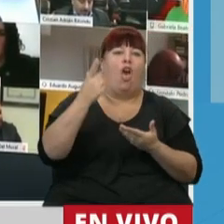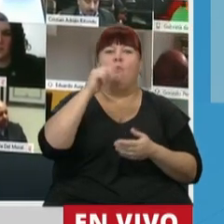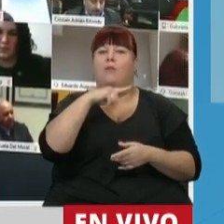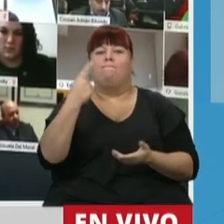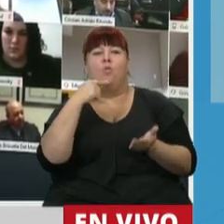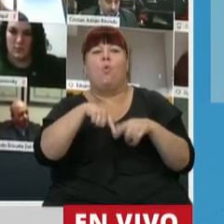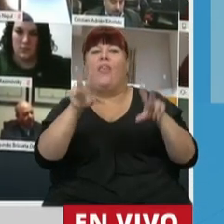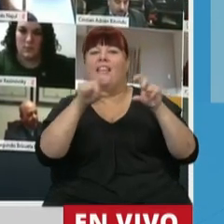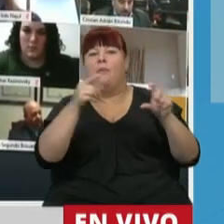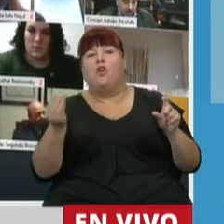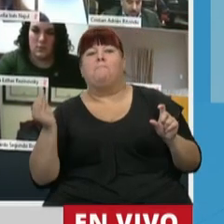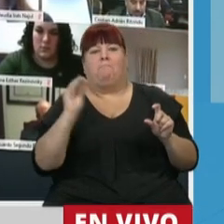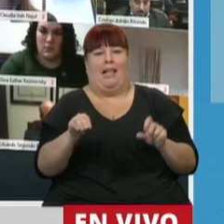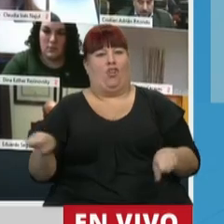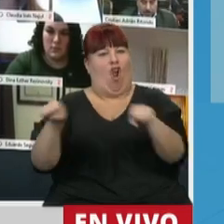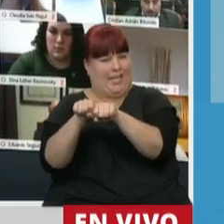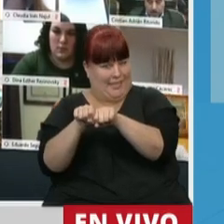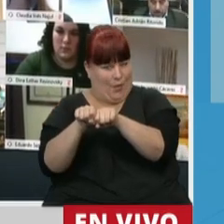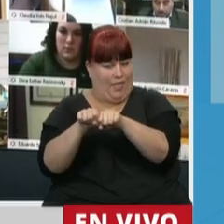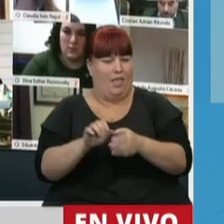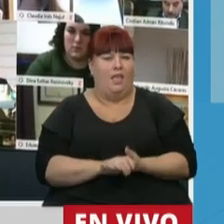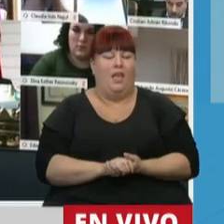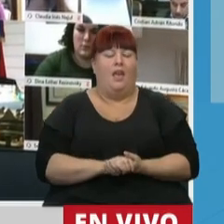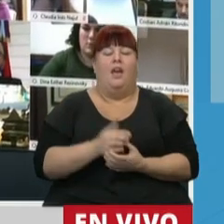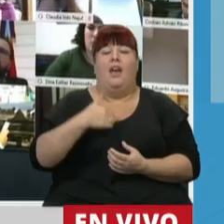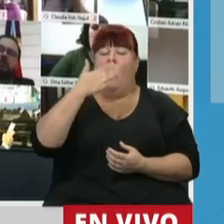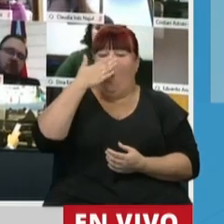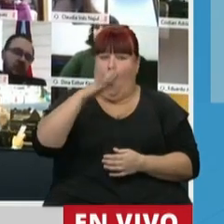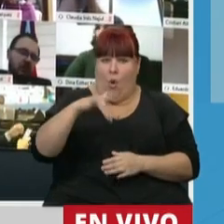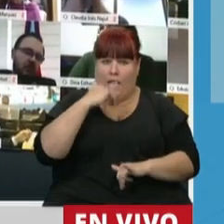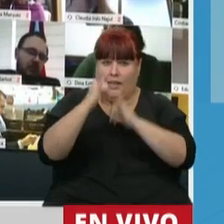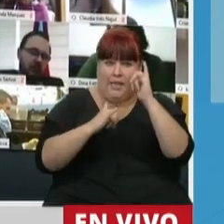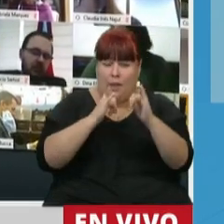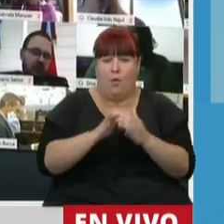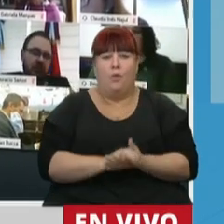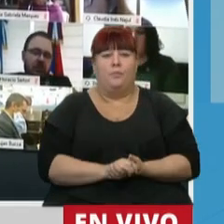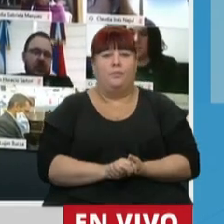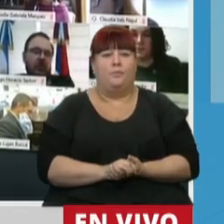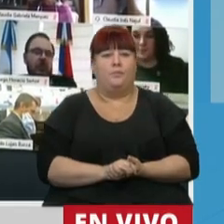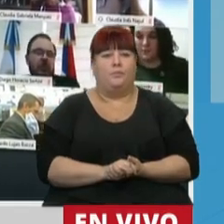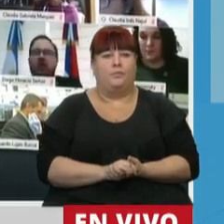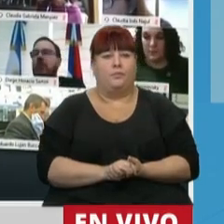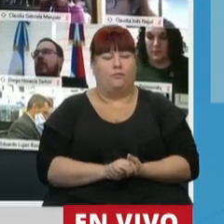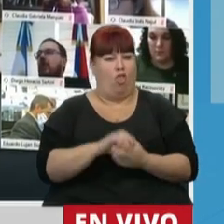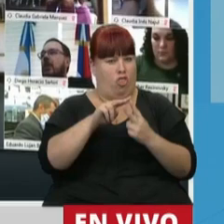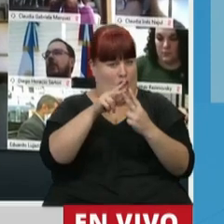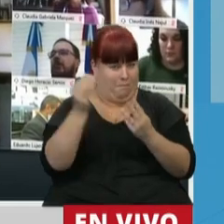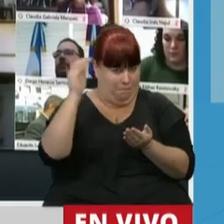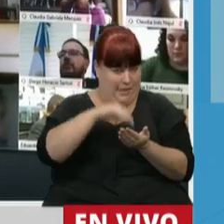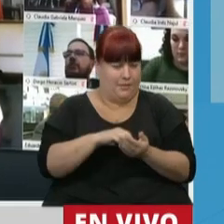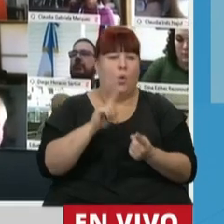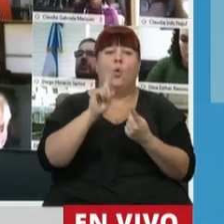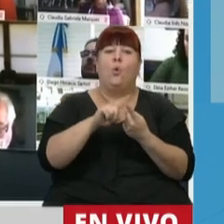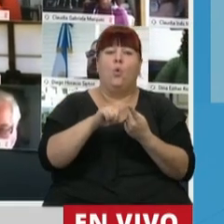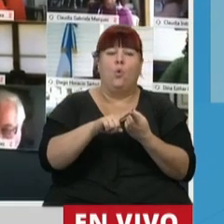legisladores de la Cámara. Quiero finalmente entonces decir dos cosas más. La